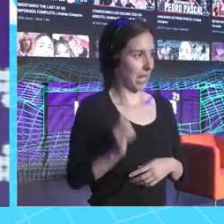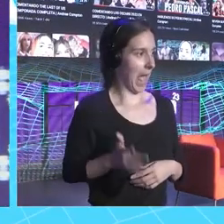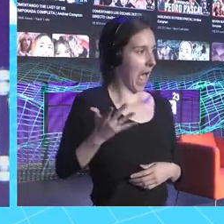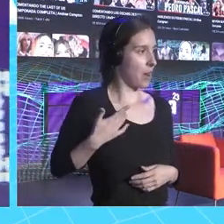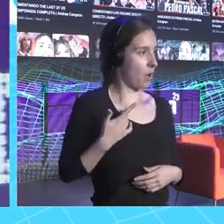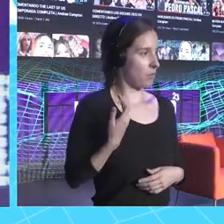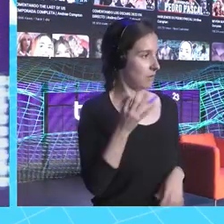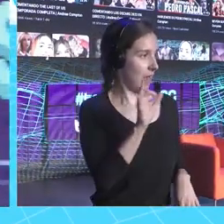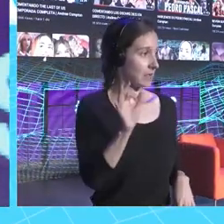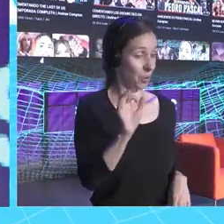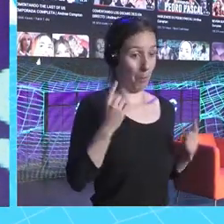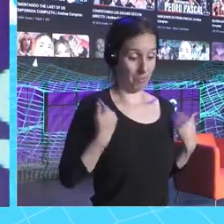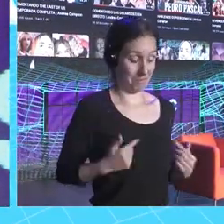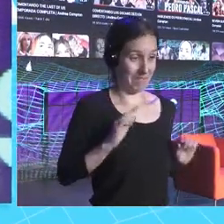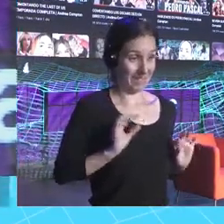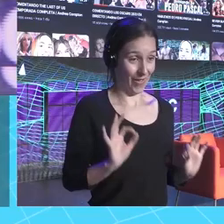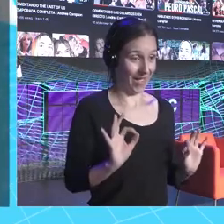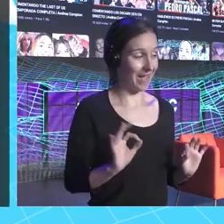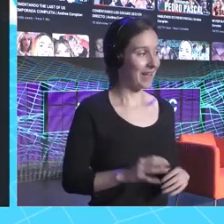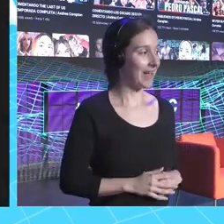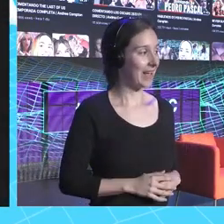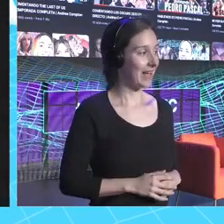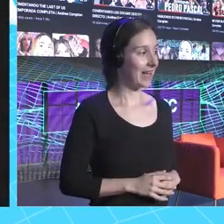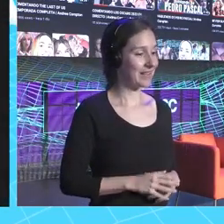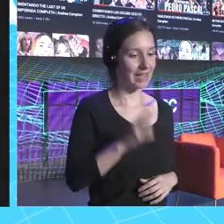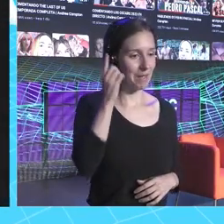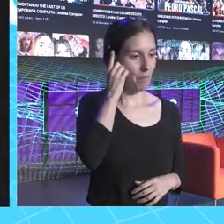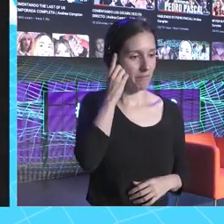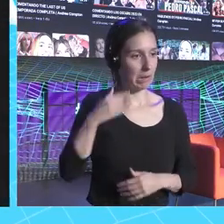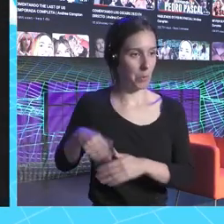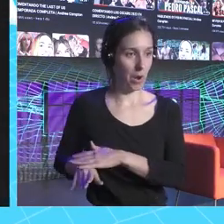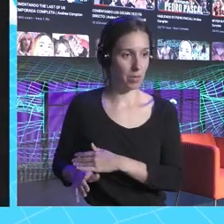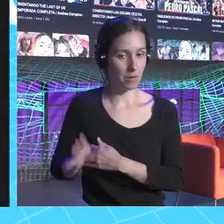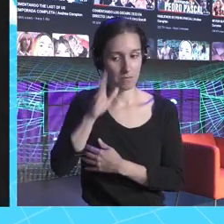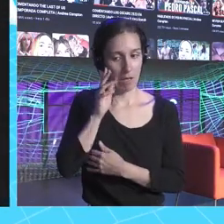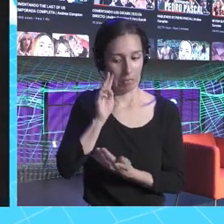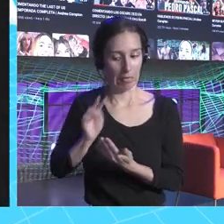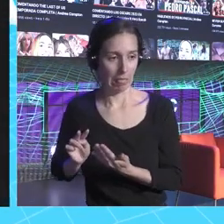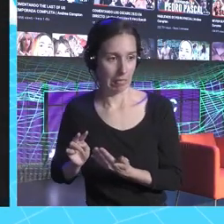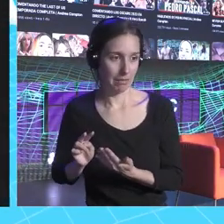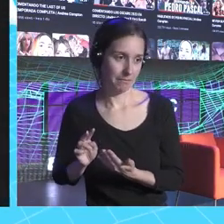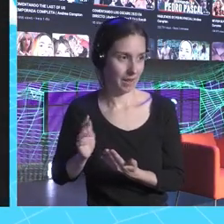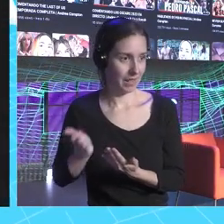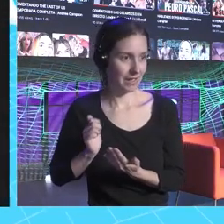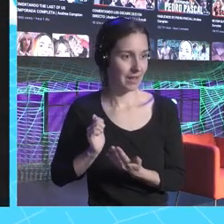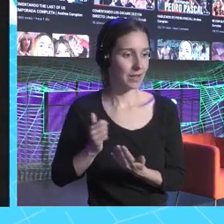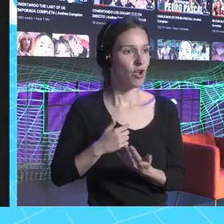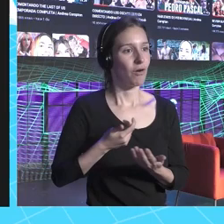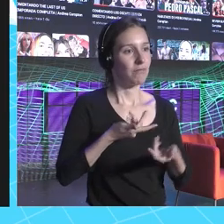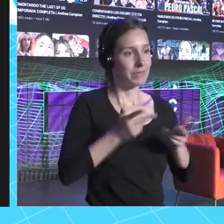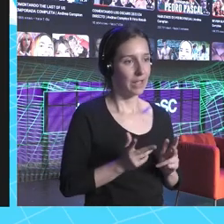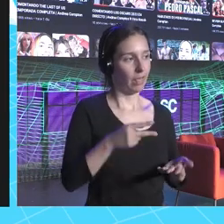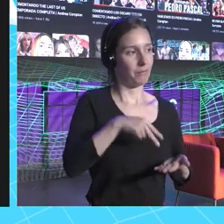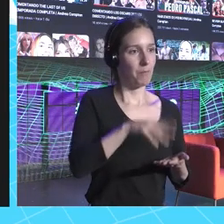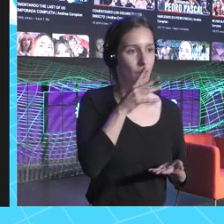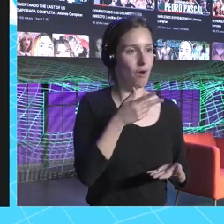como yo me siento. Entonces, bueno, y me he dejado el móvil aquí con una chuleta. Me sentaré de vez en cuando porque me da como un poco de vergüenza estar aquí de pie. Yo pensaba que venía